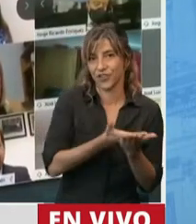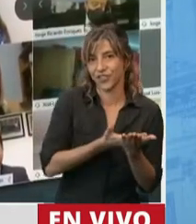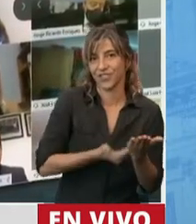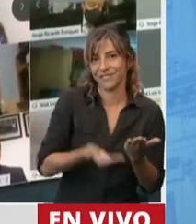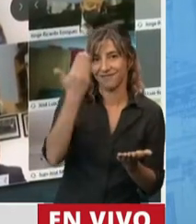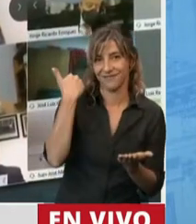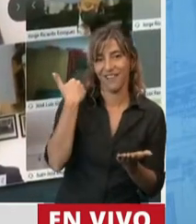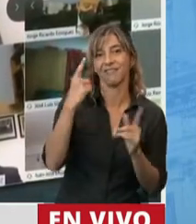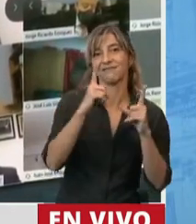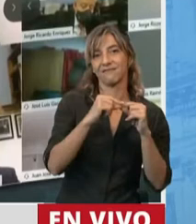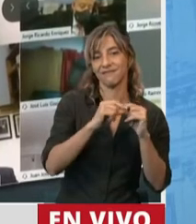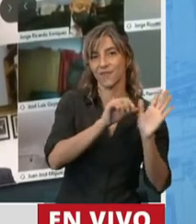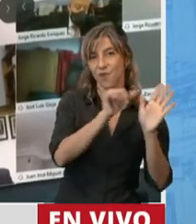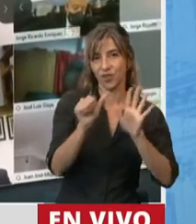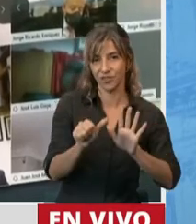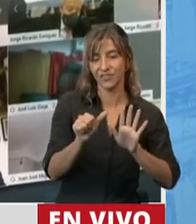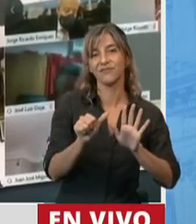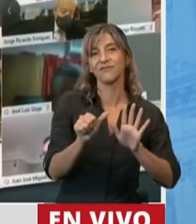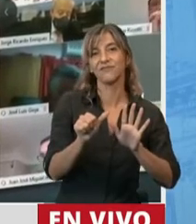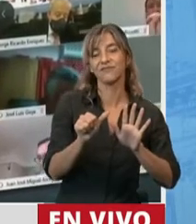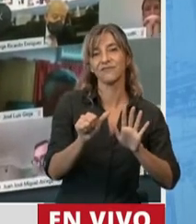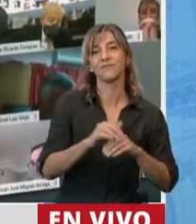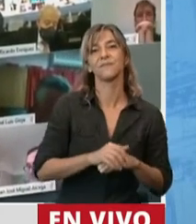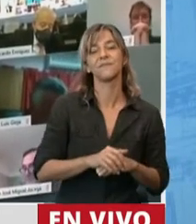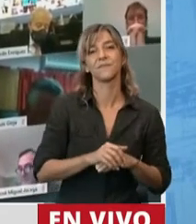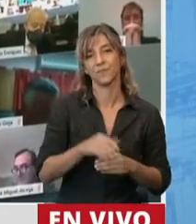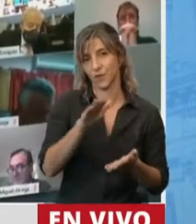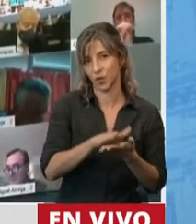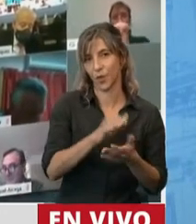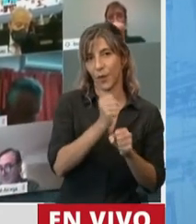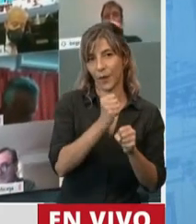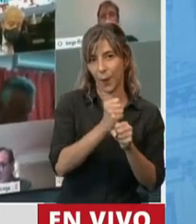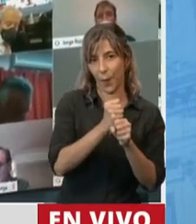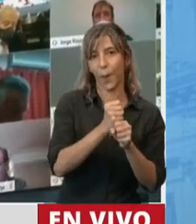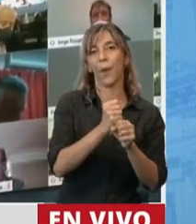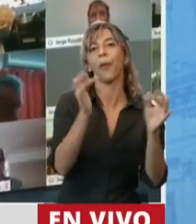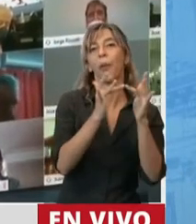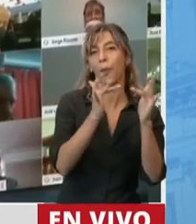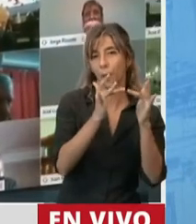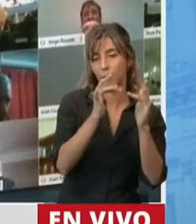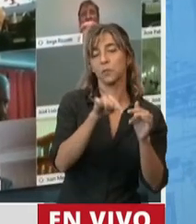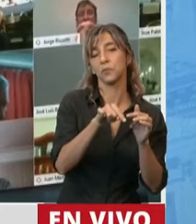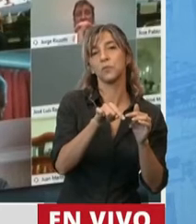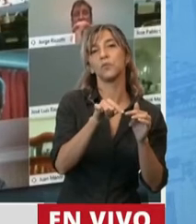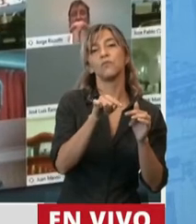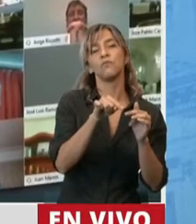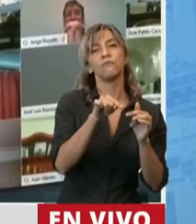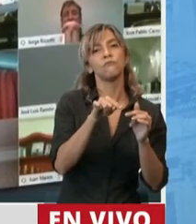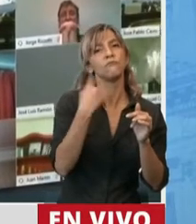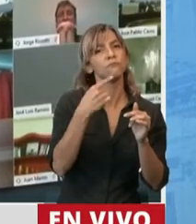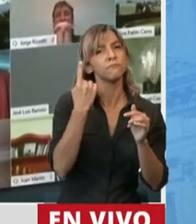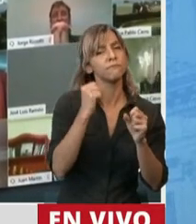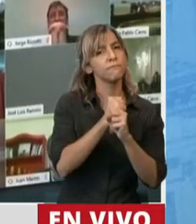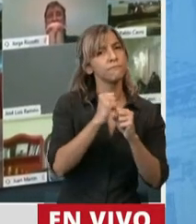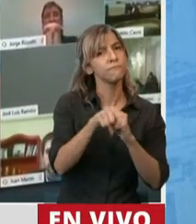en su artículo sexto, en proyecto o en ley de teletrabajo, aprobamos una ley que